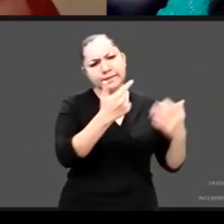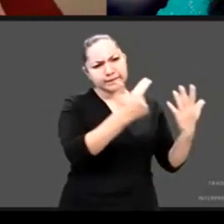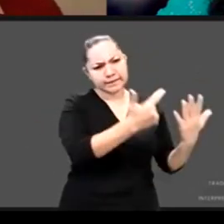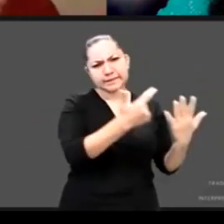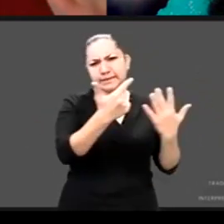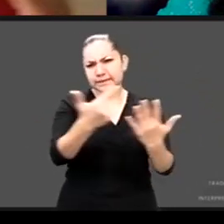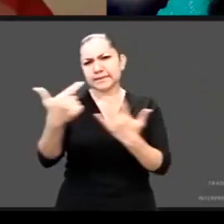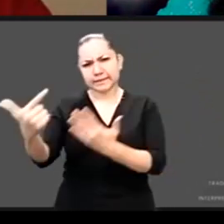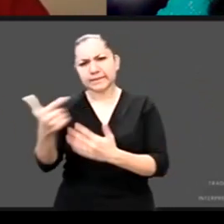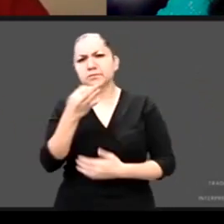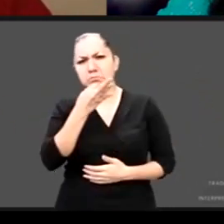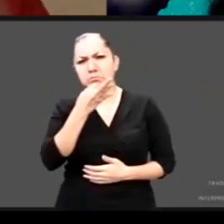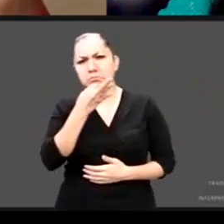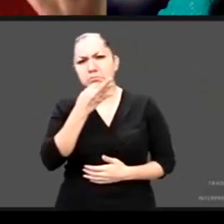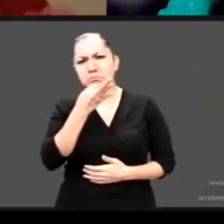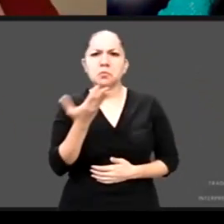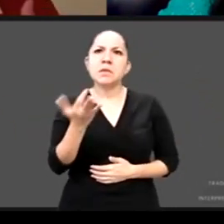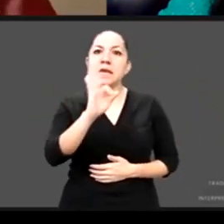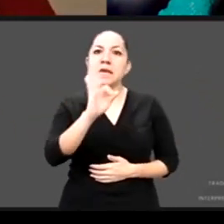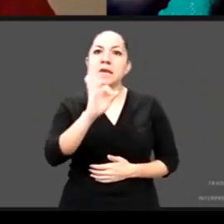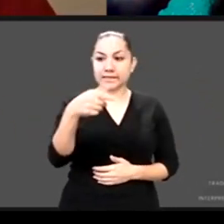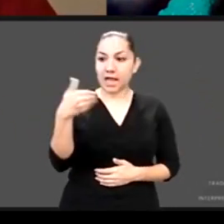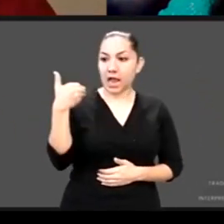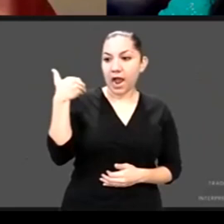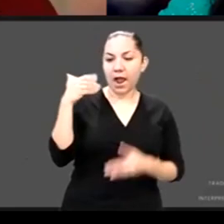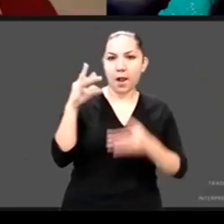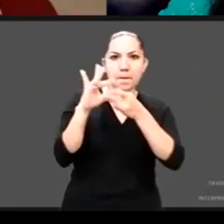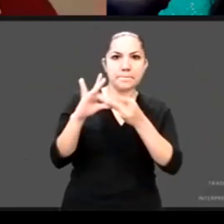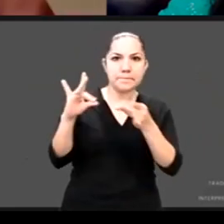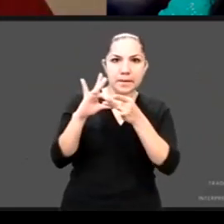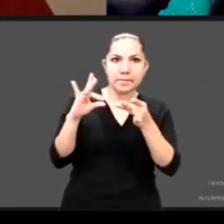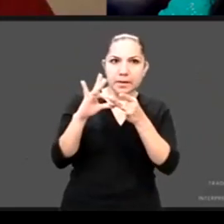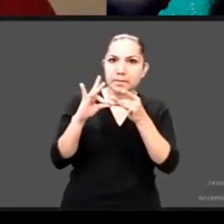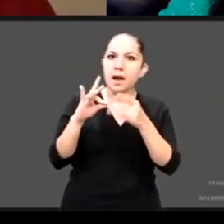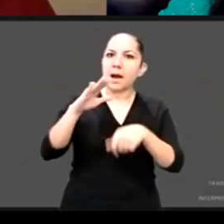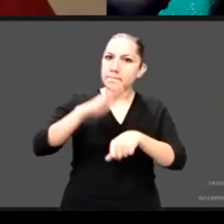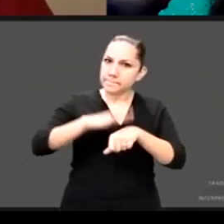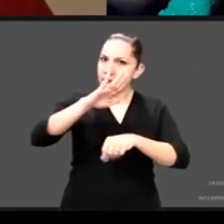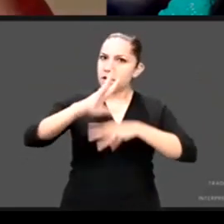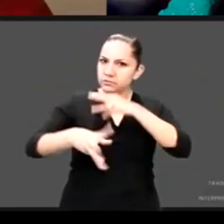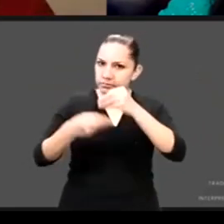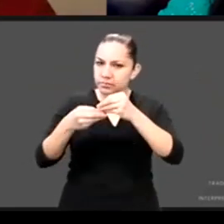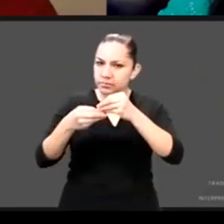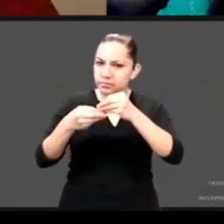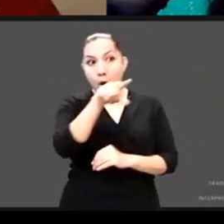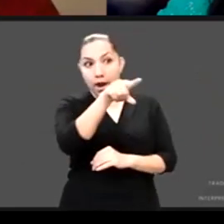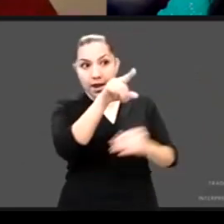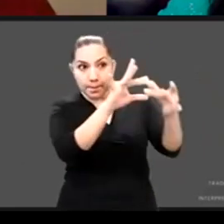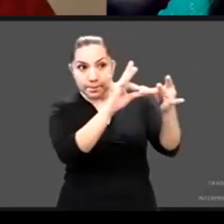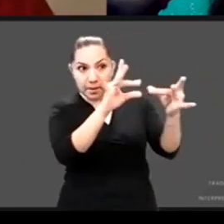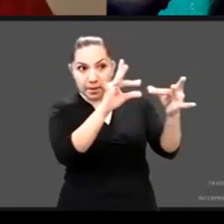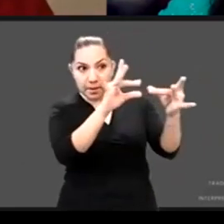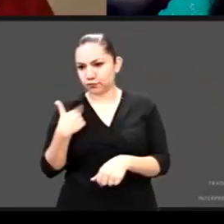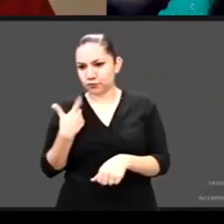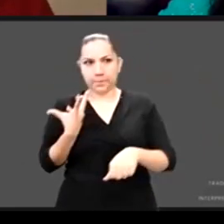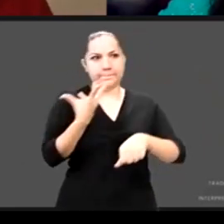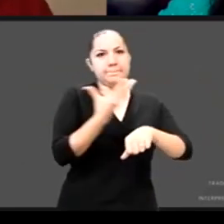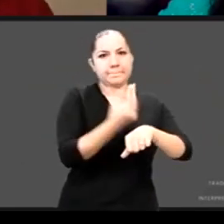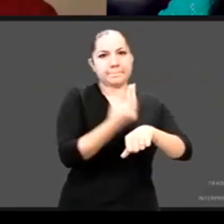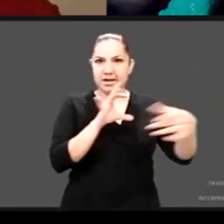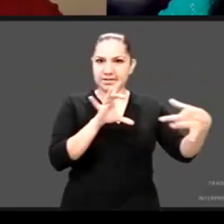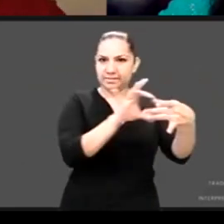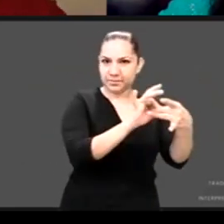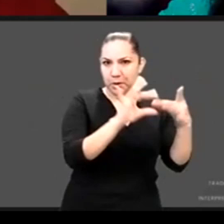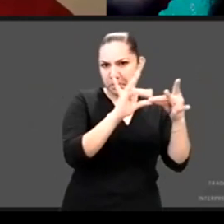de complementar lo que dice uno del otro profundizar está muy bien y sin más para poder cumplir con el